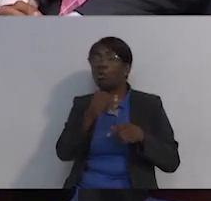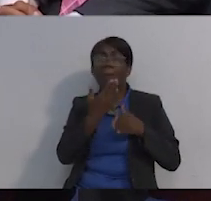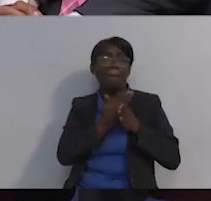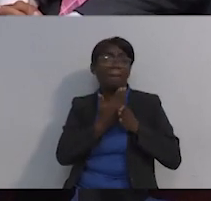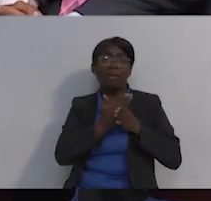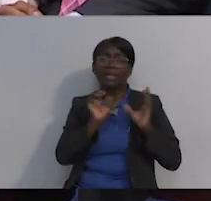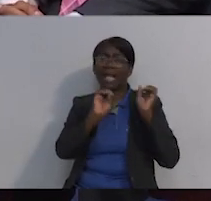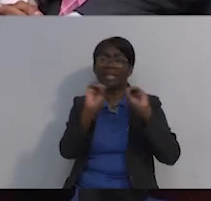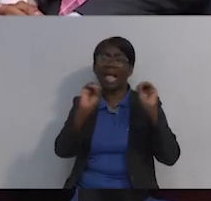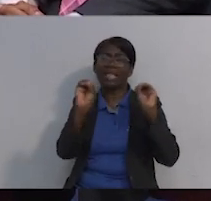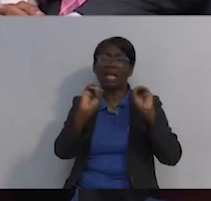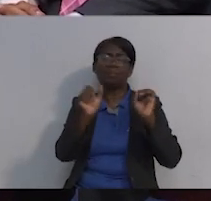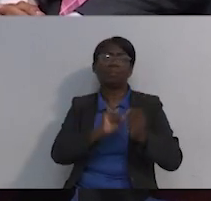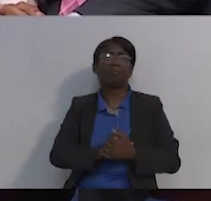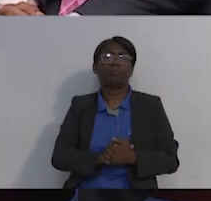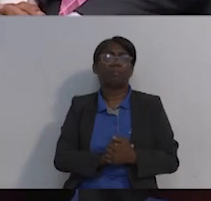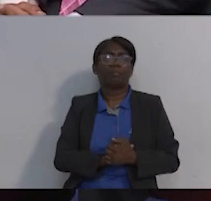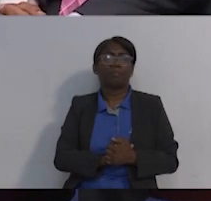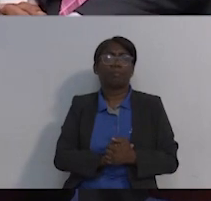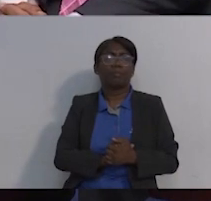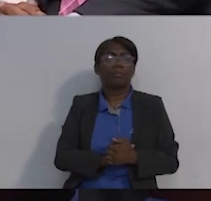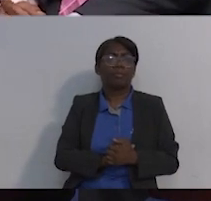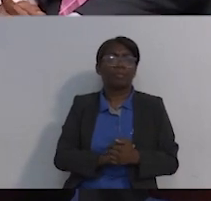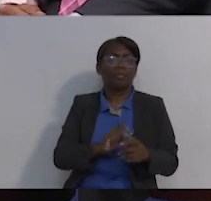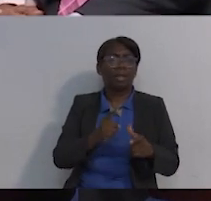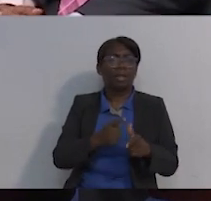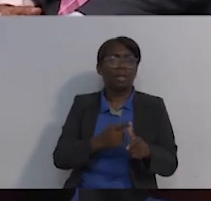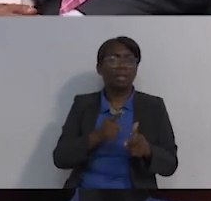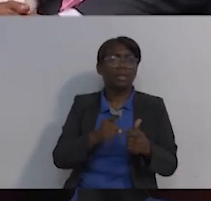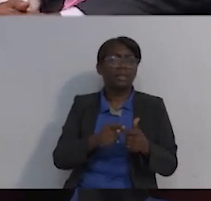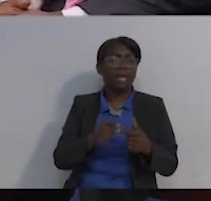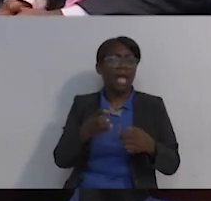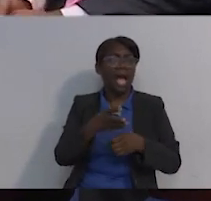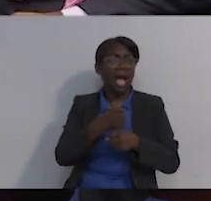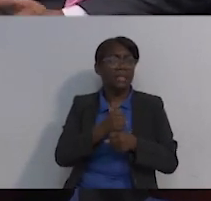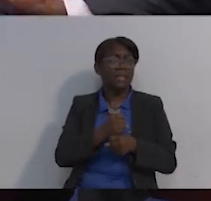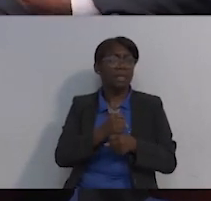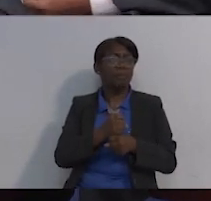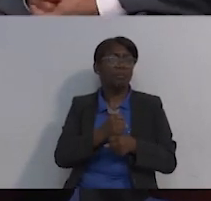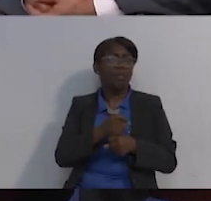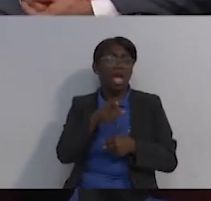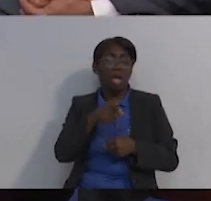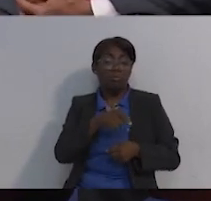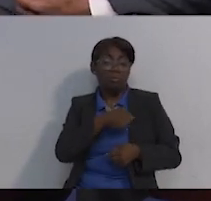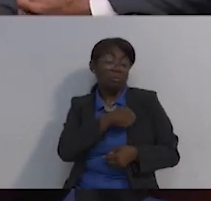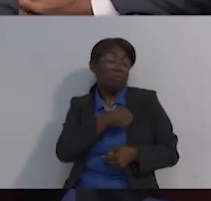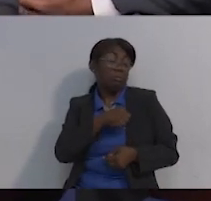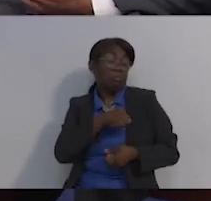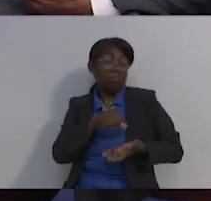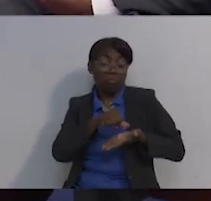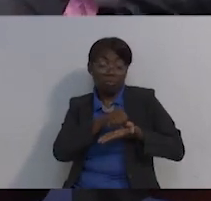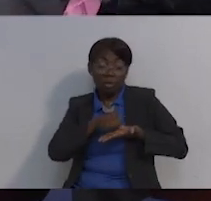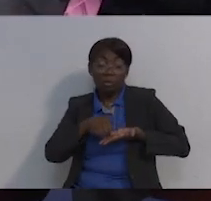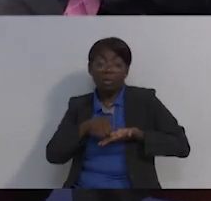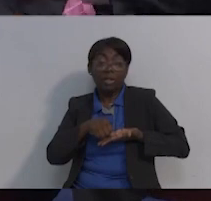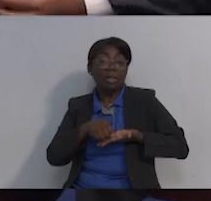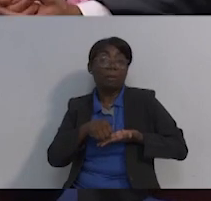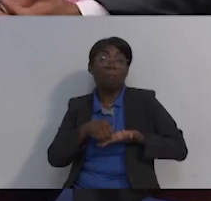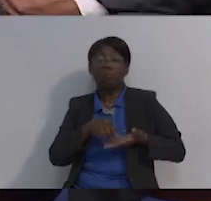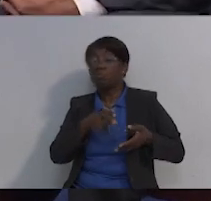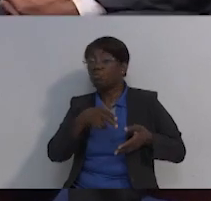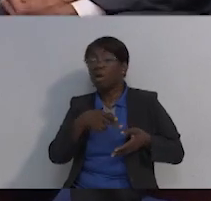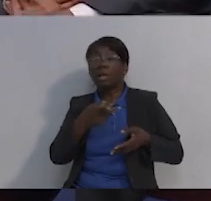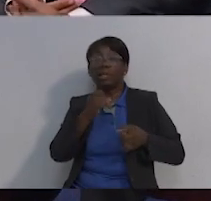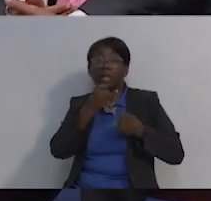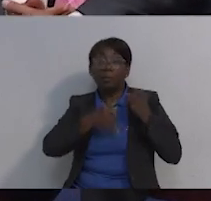cirugía ambulatoria, dos momentitos. Sí. Oye, qué bien. La primera persona que veo que lo